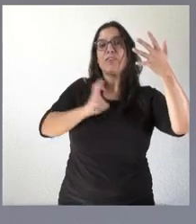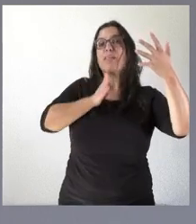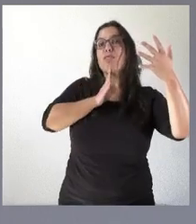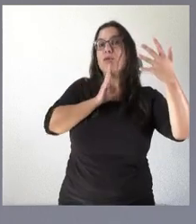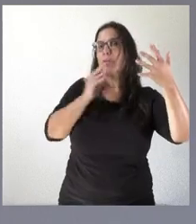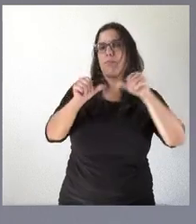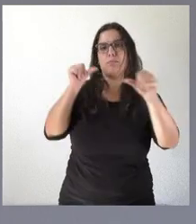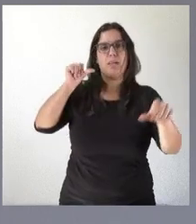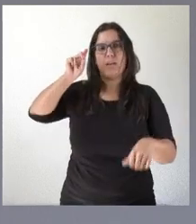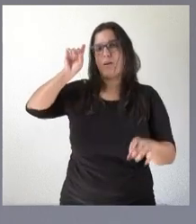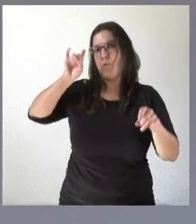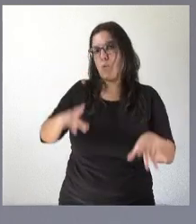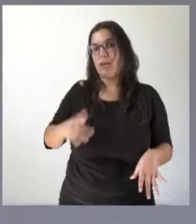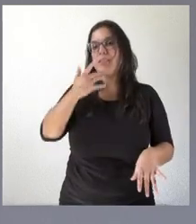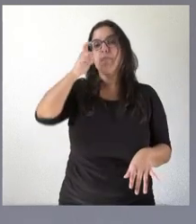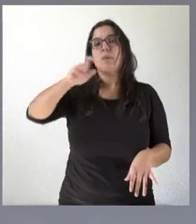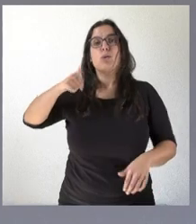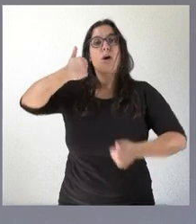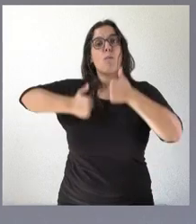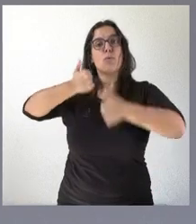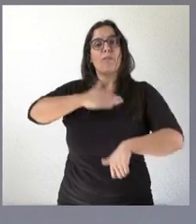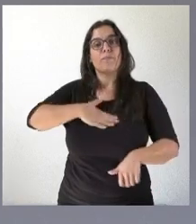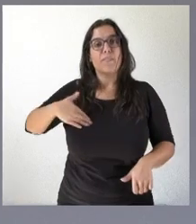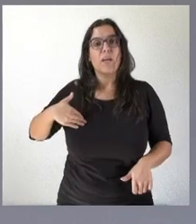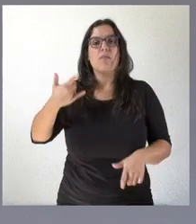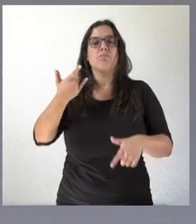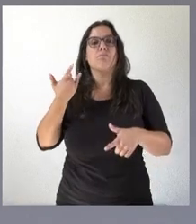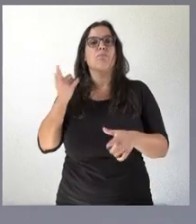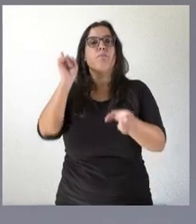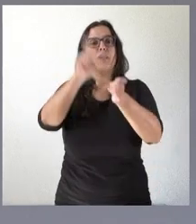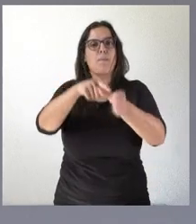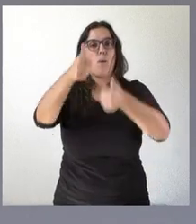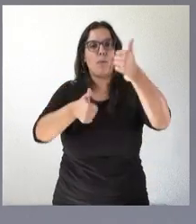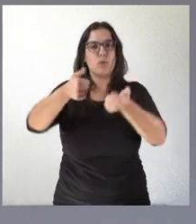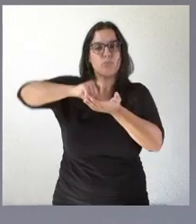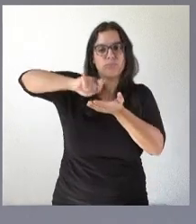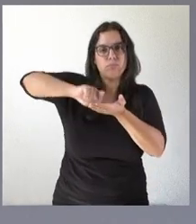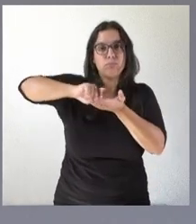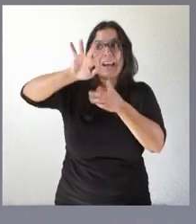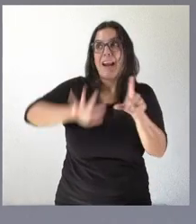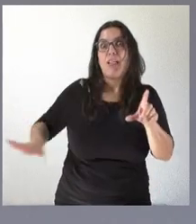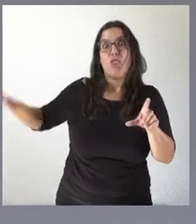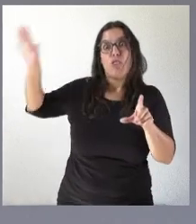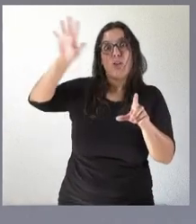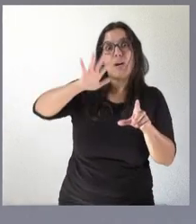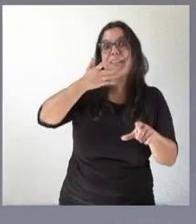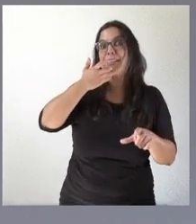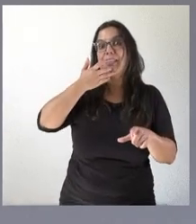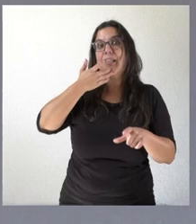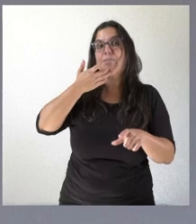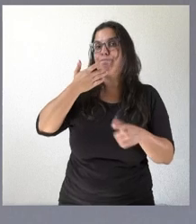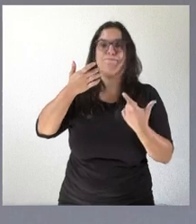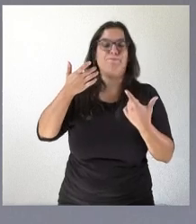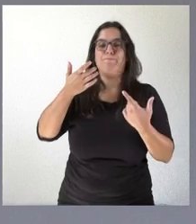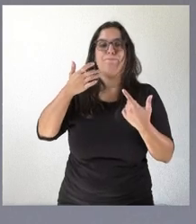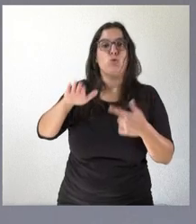Es decir, aquellos opositores que se han presentado a las oposiciones a nivel nacional y no han superado el ejercicio de